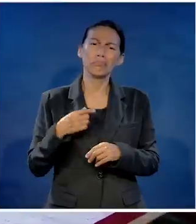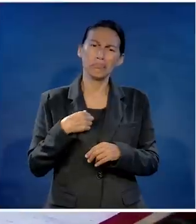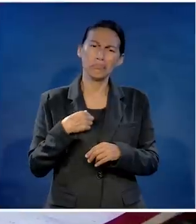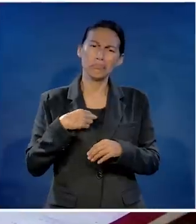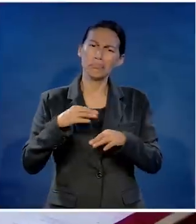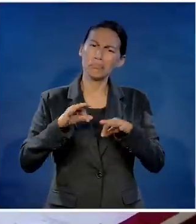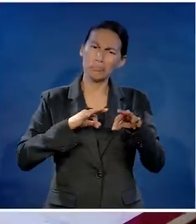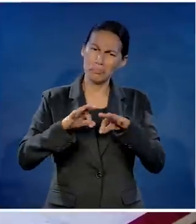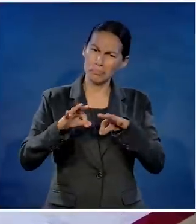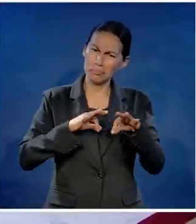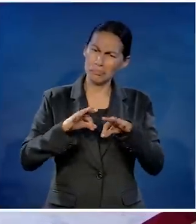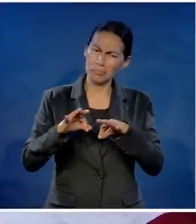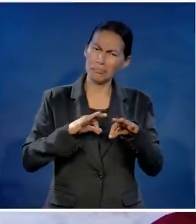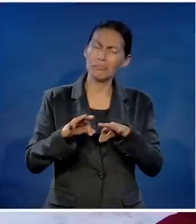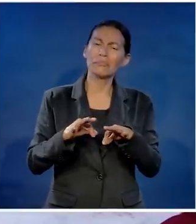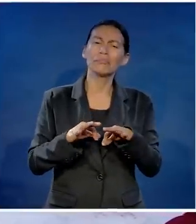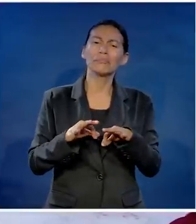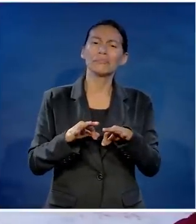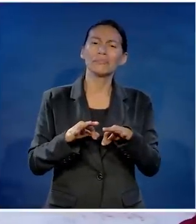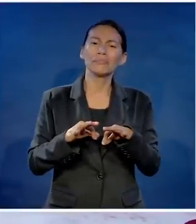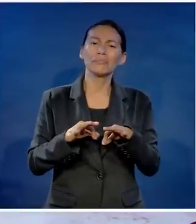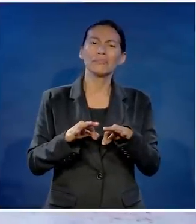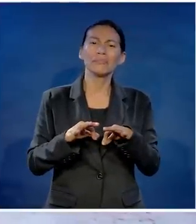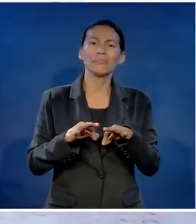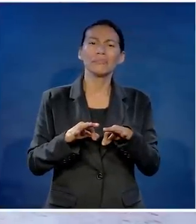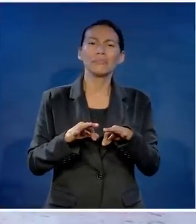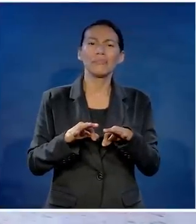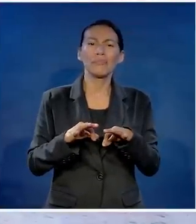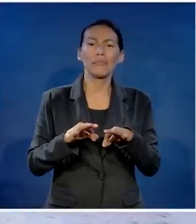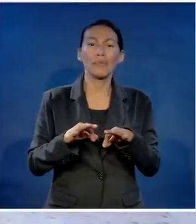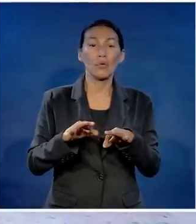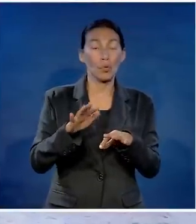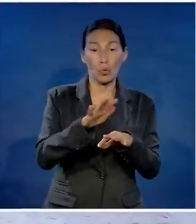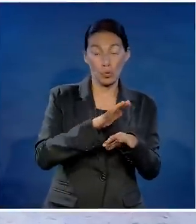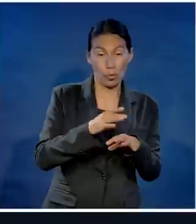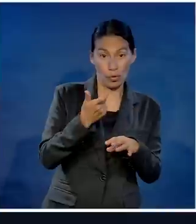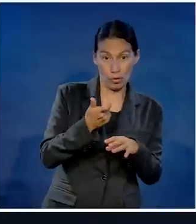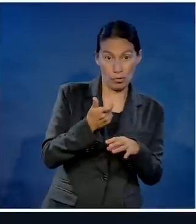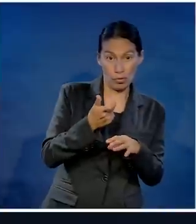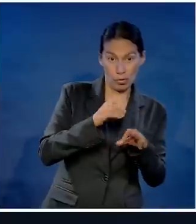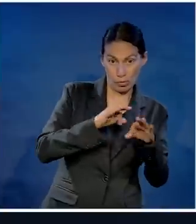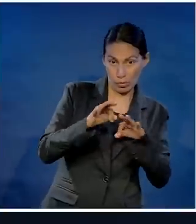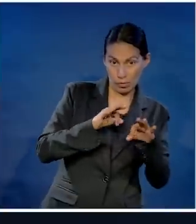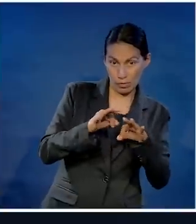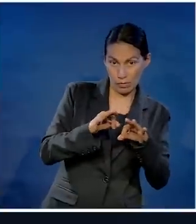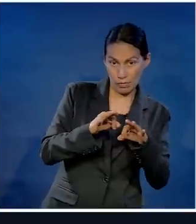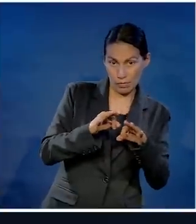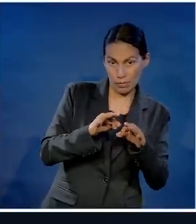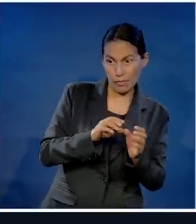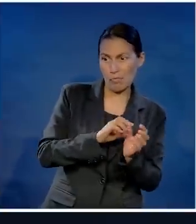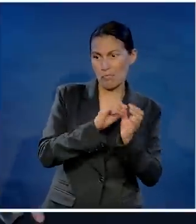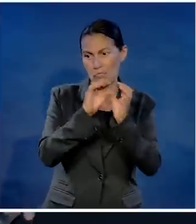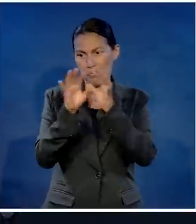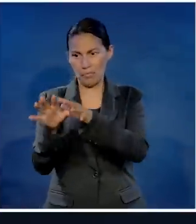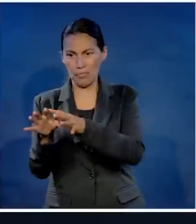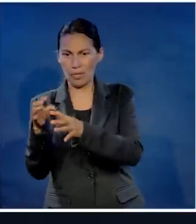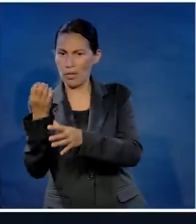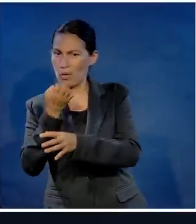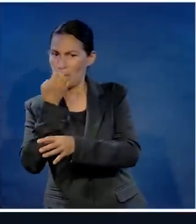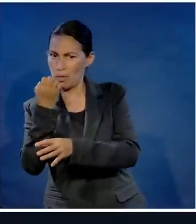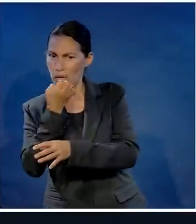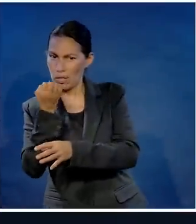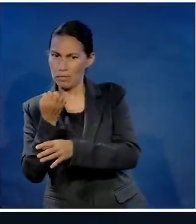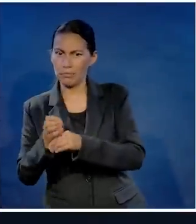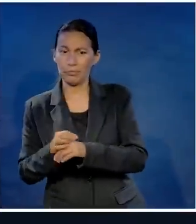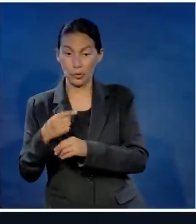trabajaba en una modalidad no era industrial propiamente pero todo el dinero que trabajaba era